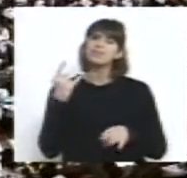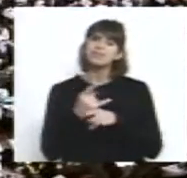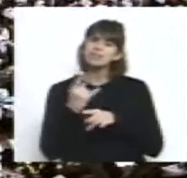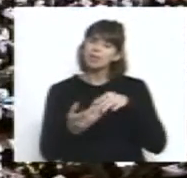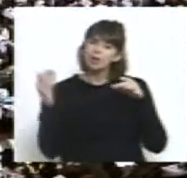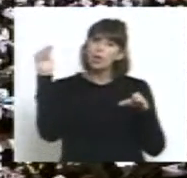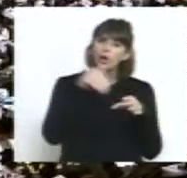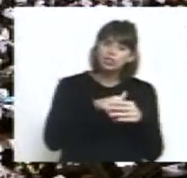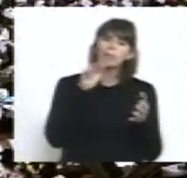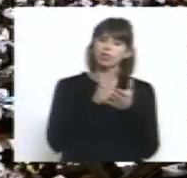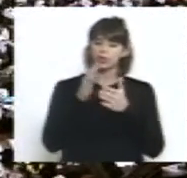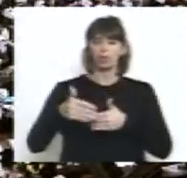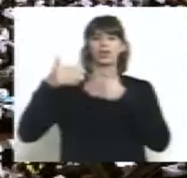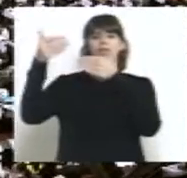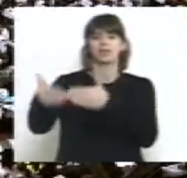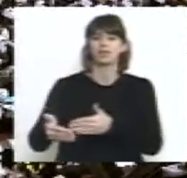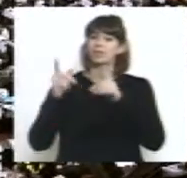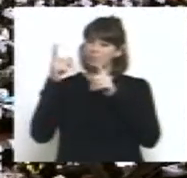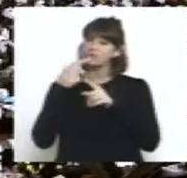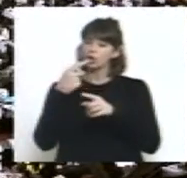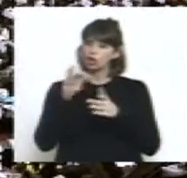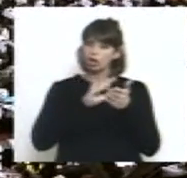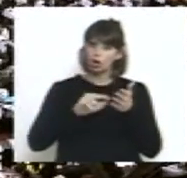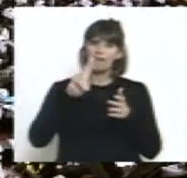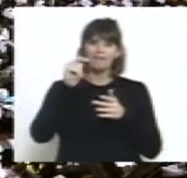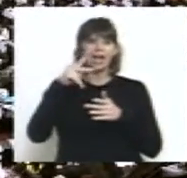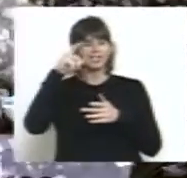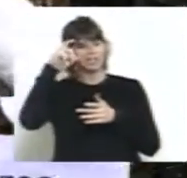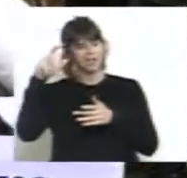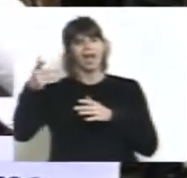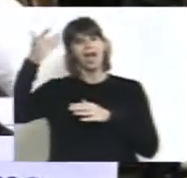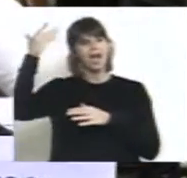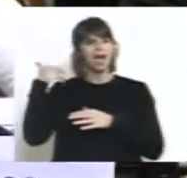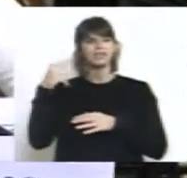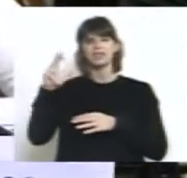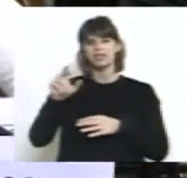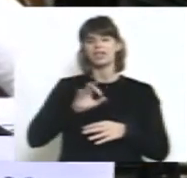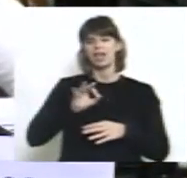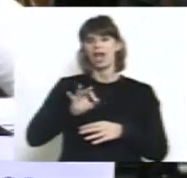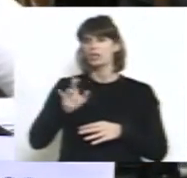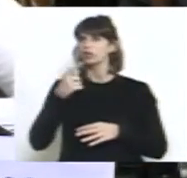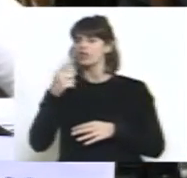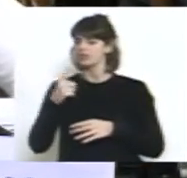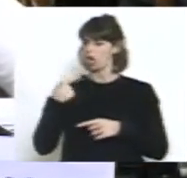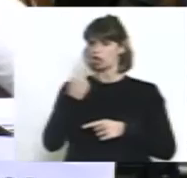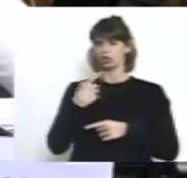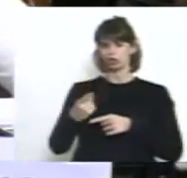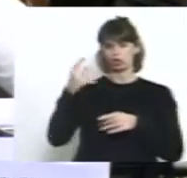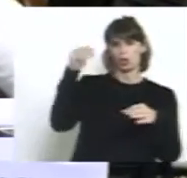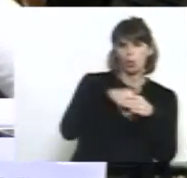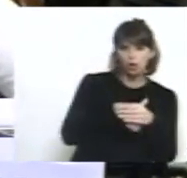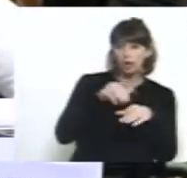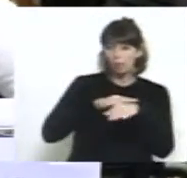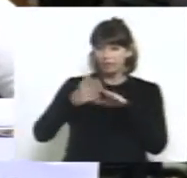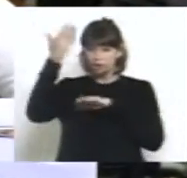creado, tal cual como lo dijo el diputado Baquier, hace 30 años, dice que lo votamos nosotros, yo tenía 13,